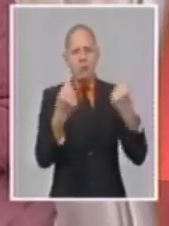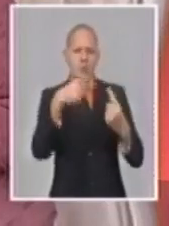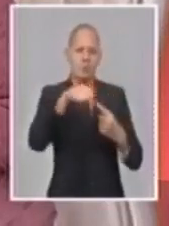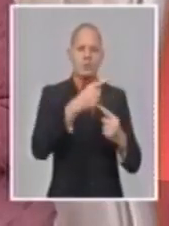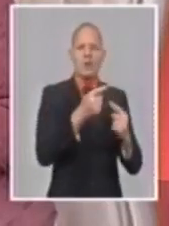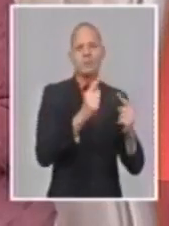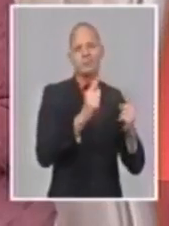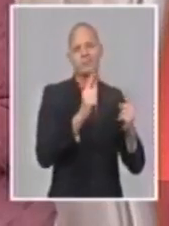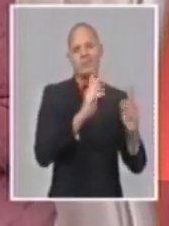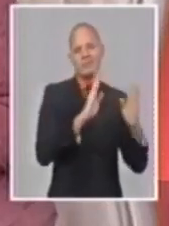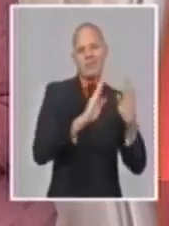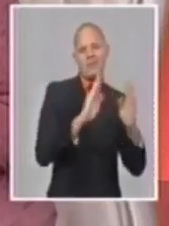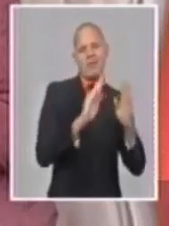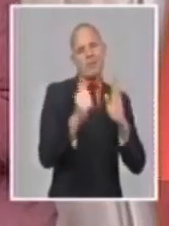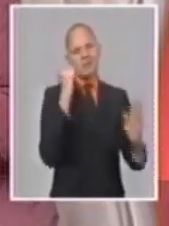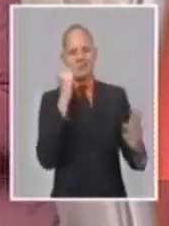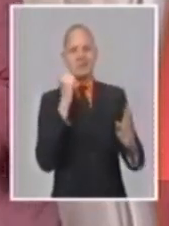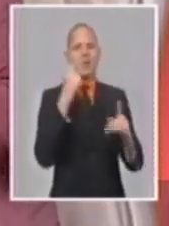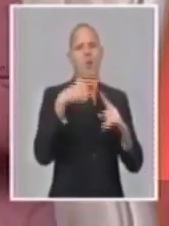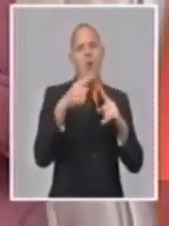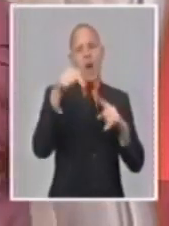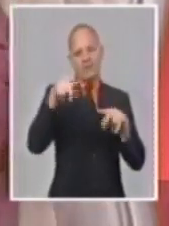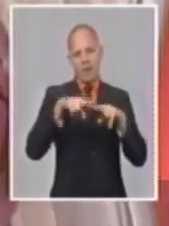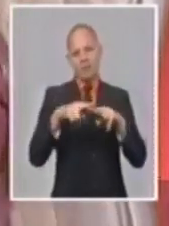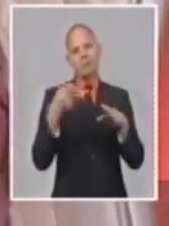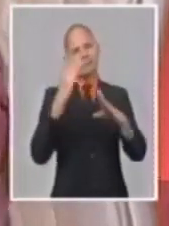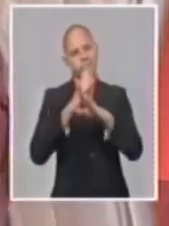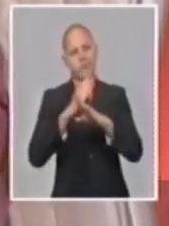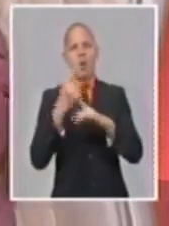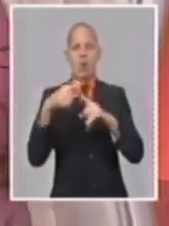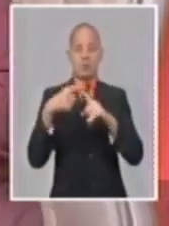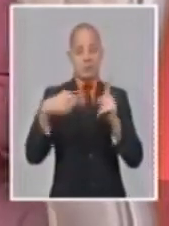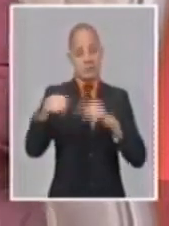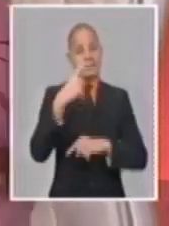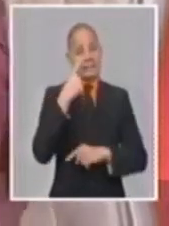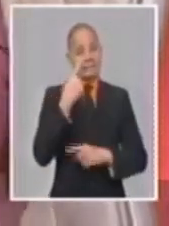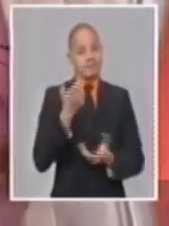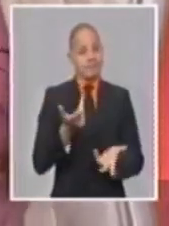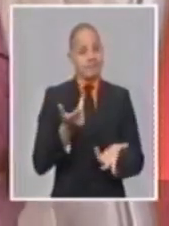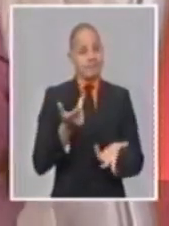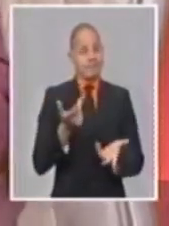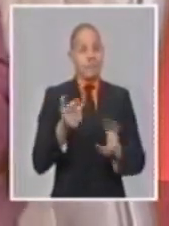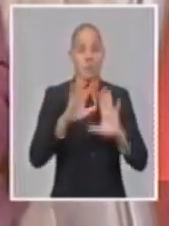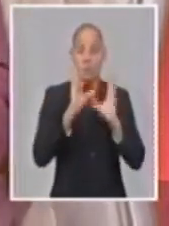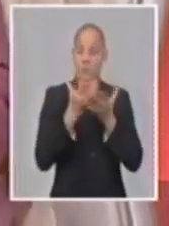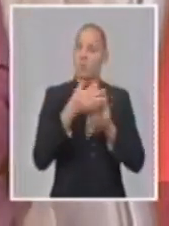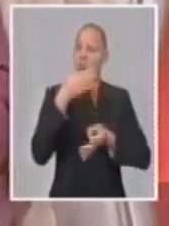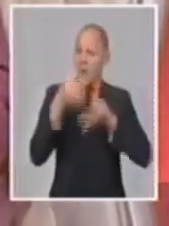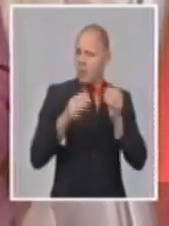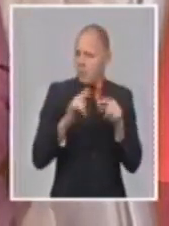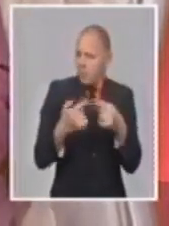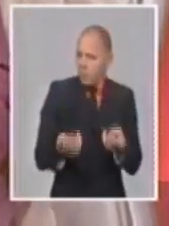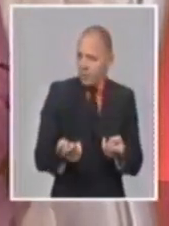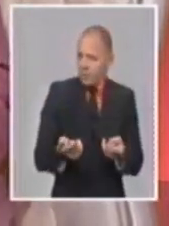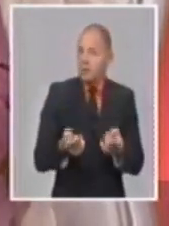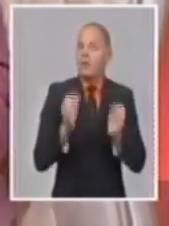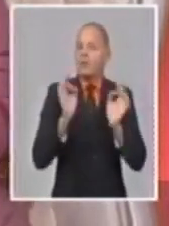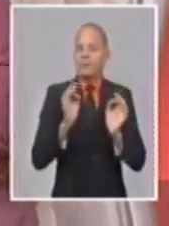específico en la capital. Entonces, unido a eso, ante esa reforma general